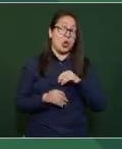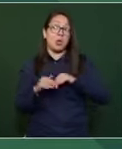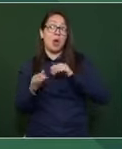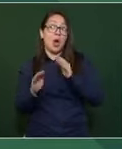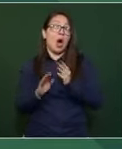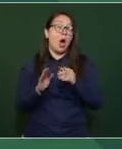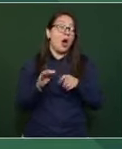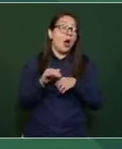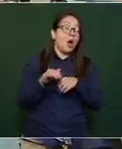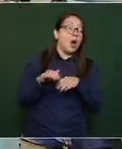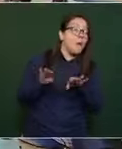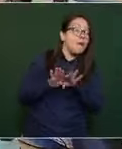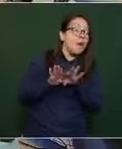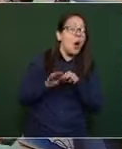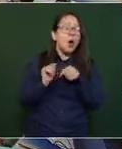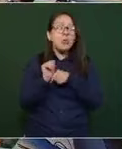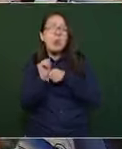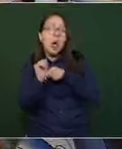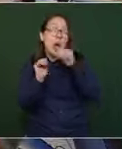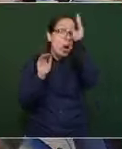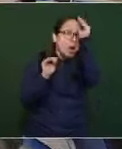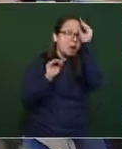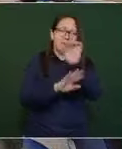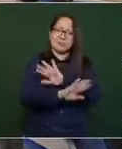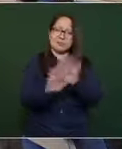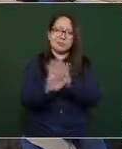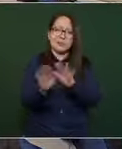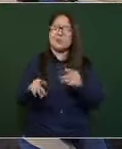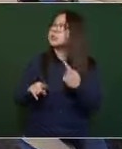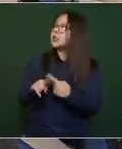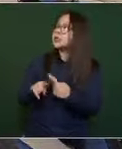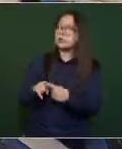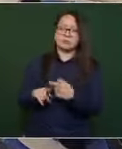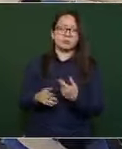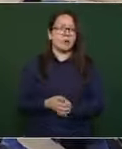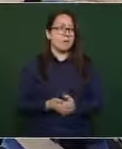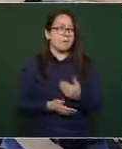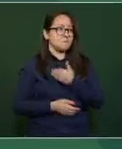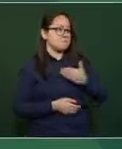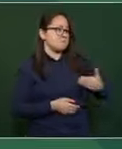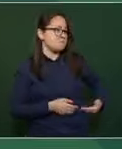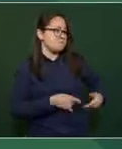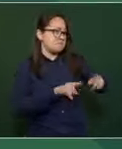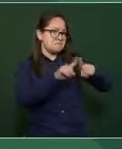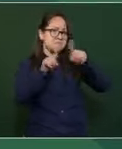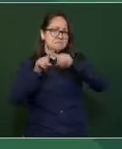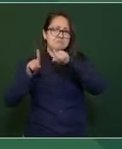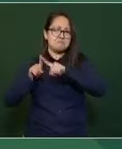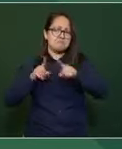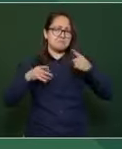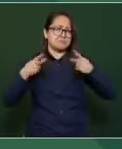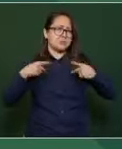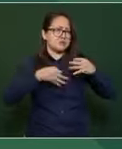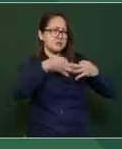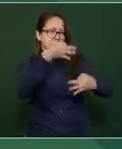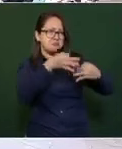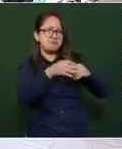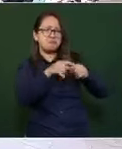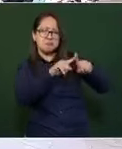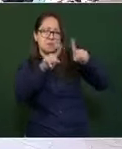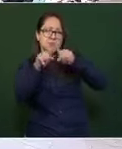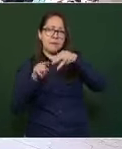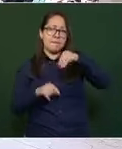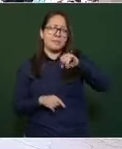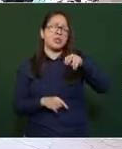mandó ese mensaje? La presidenta y otros ministros. ¿Que entrar en vigor después de